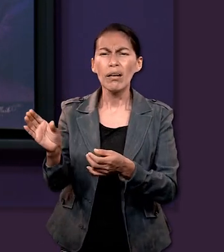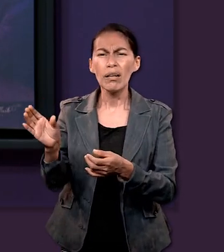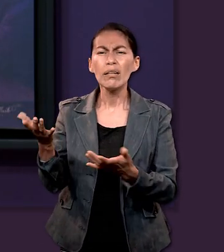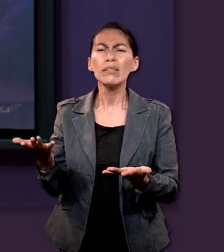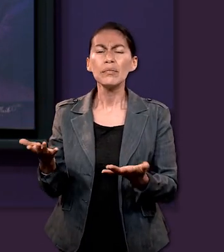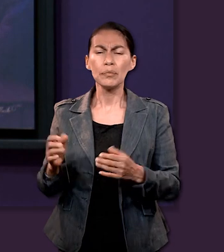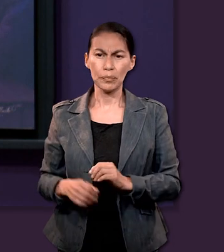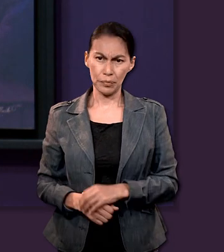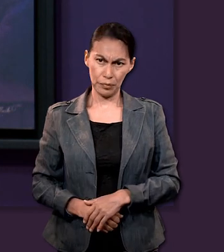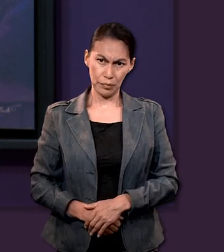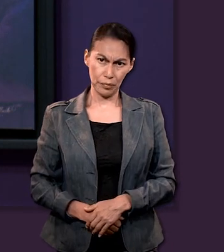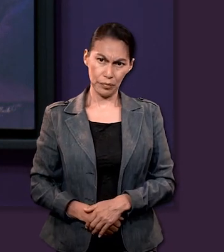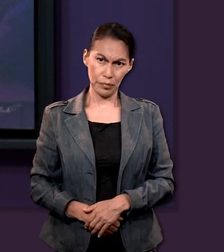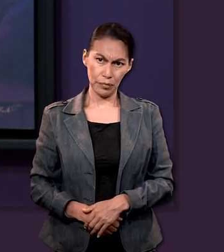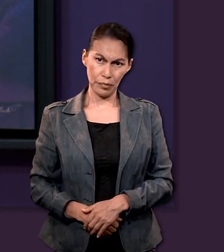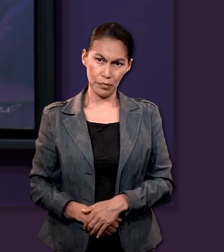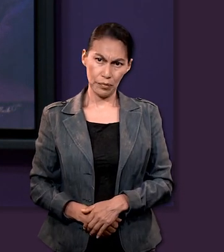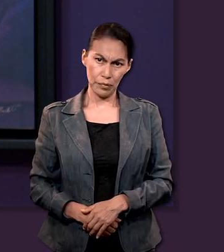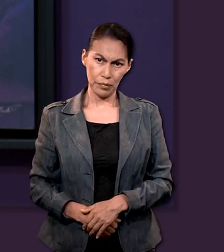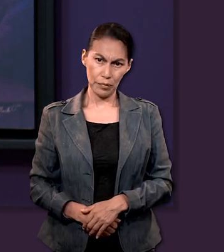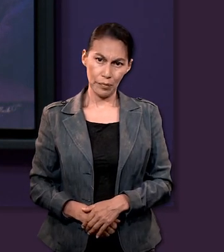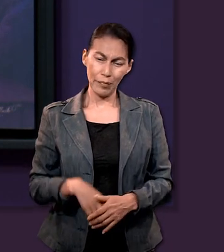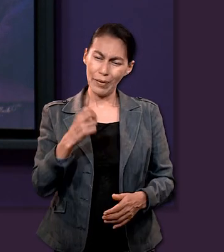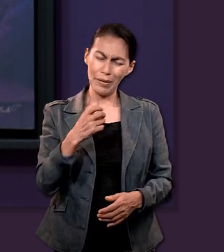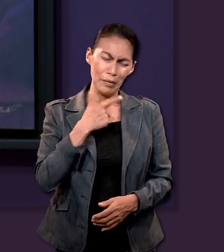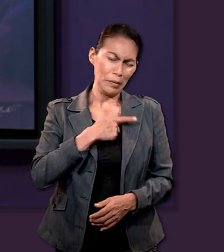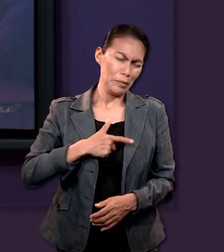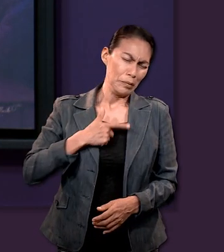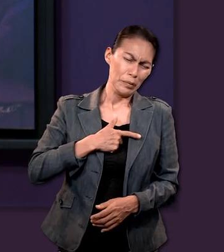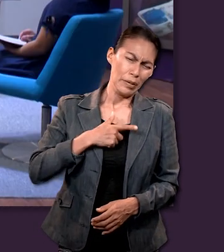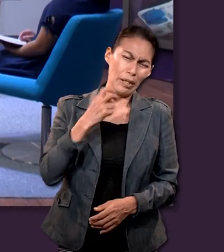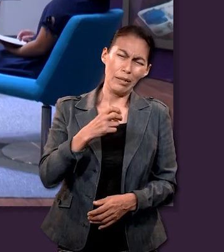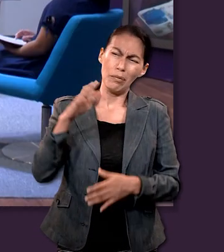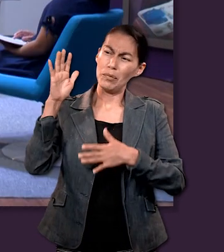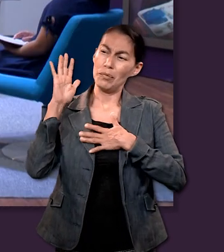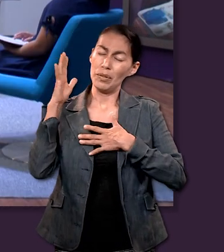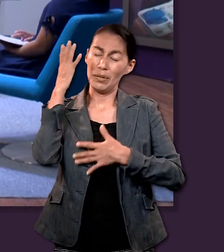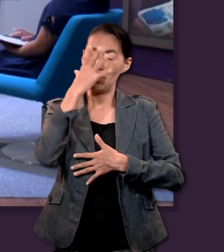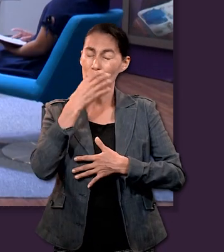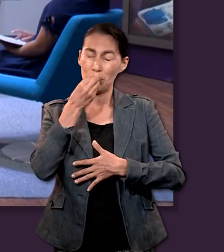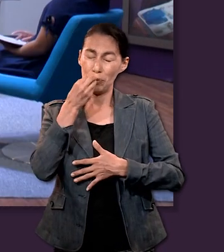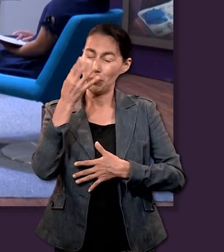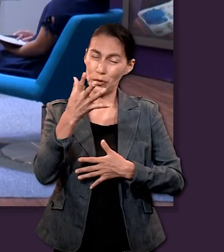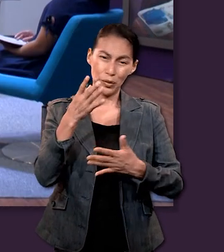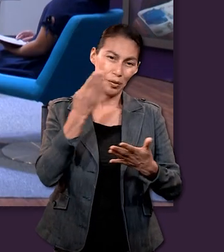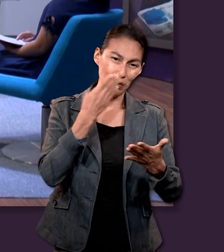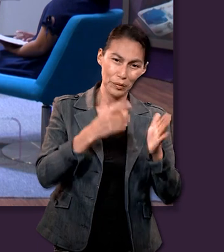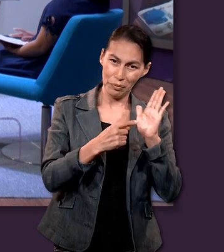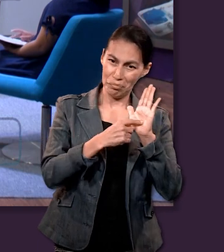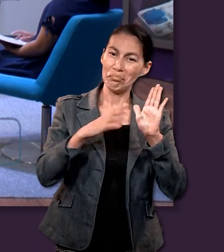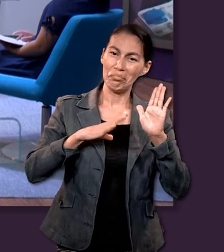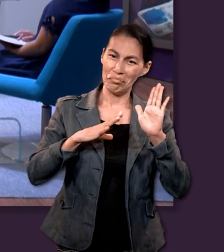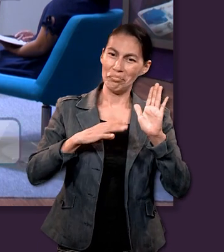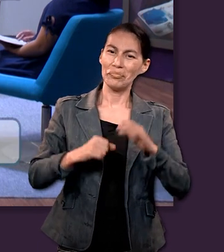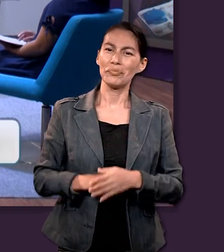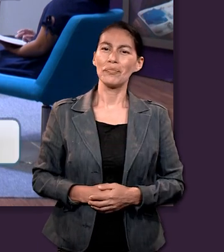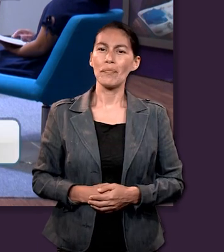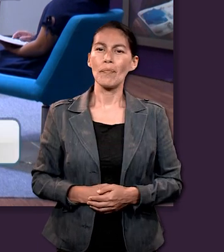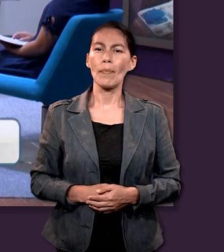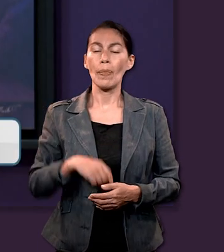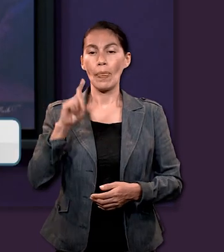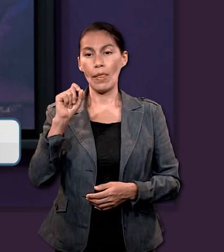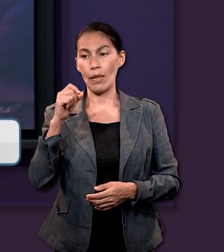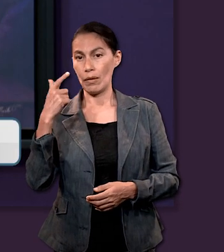así que vamos a escucharlo con atención dice a partir del 27 porque dices o Jacob y hablas tú Israel